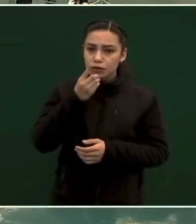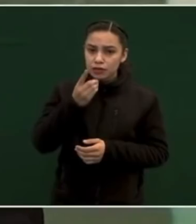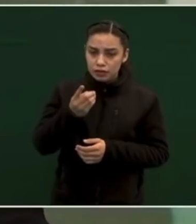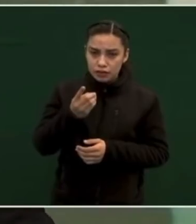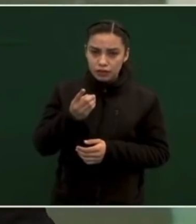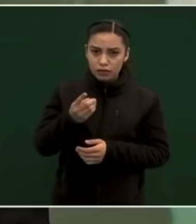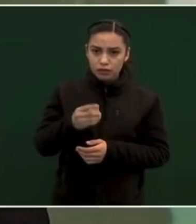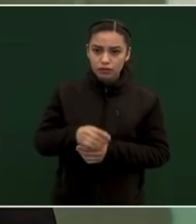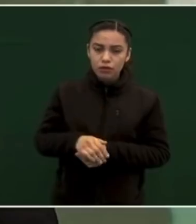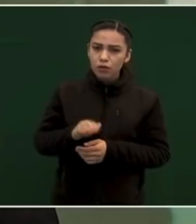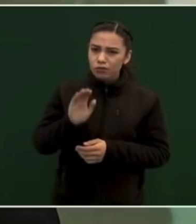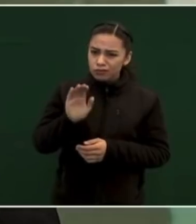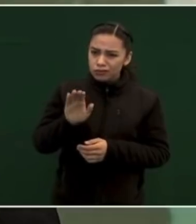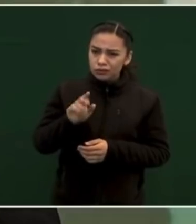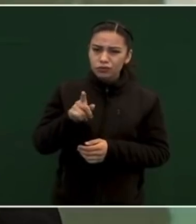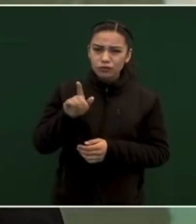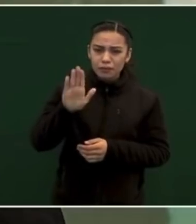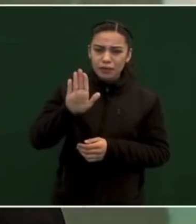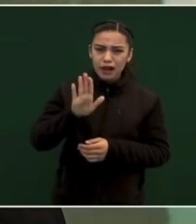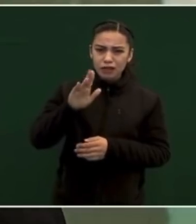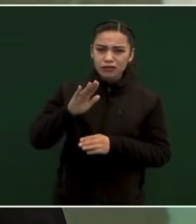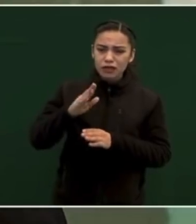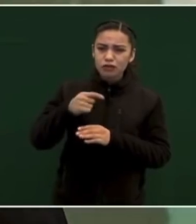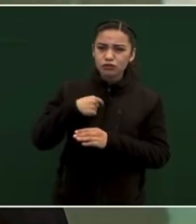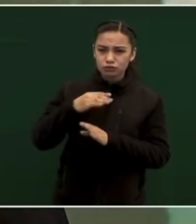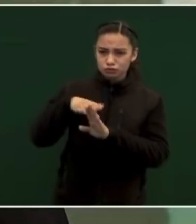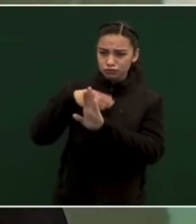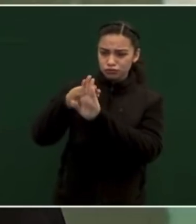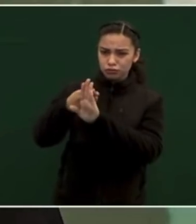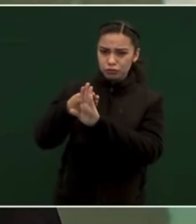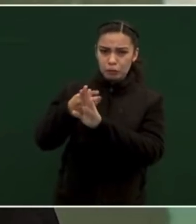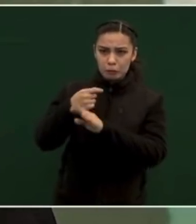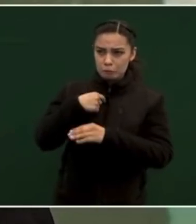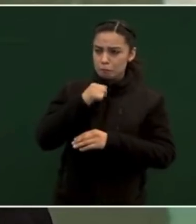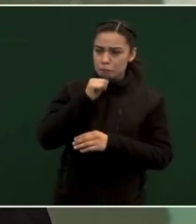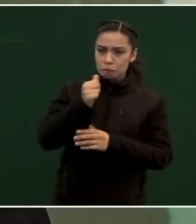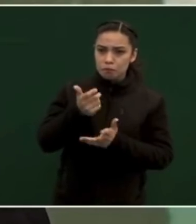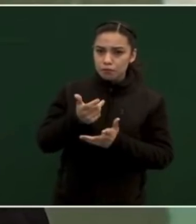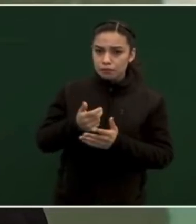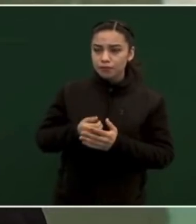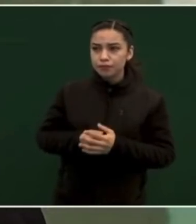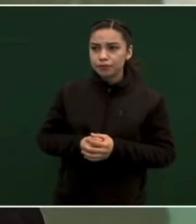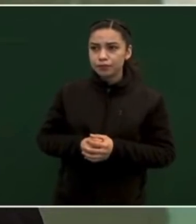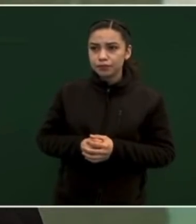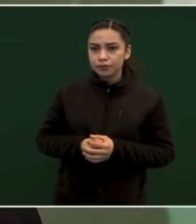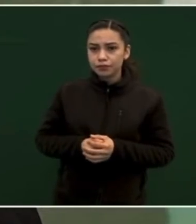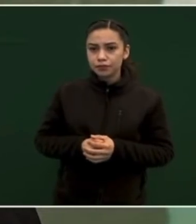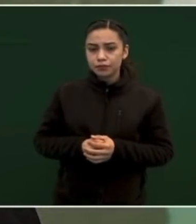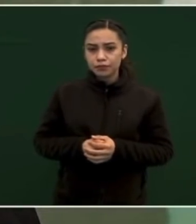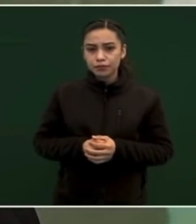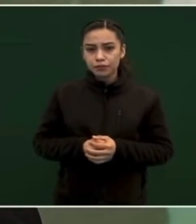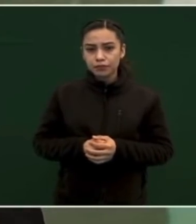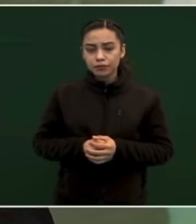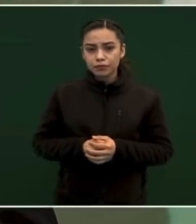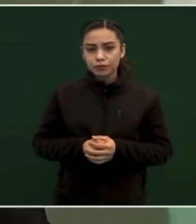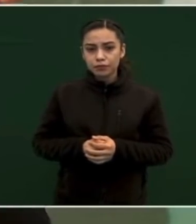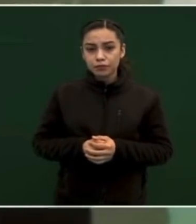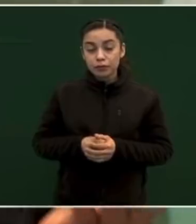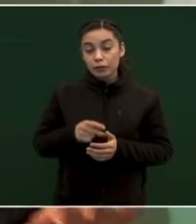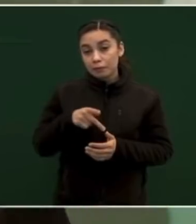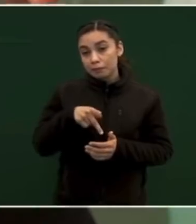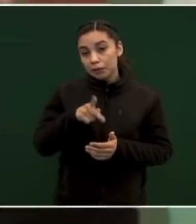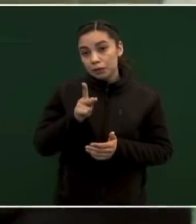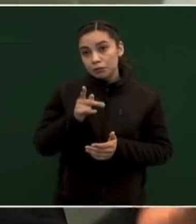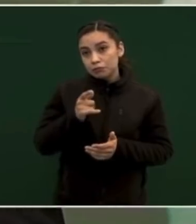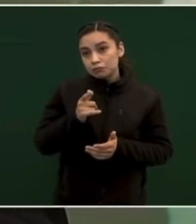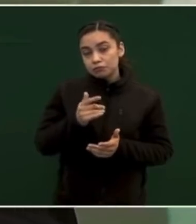ofendido, pero allá quién sabe